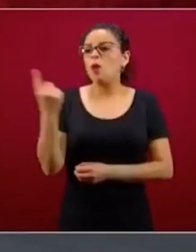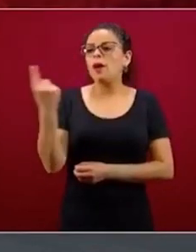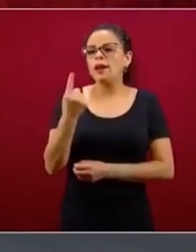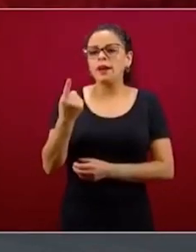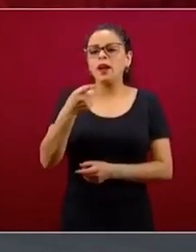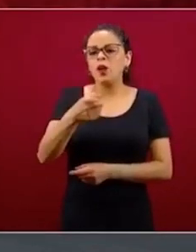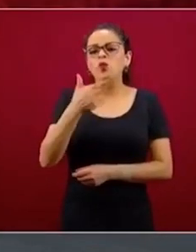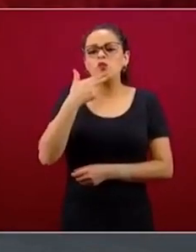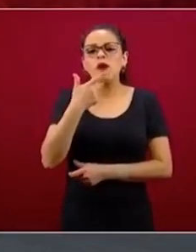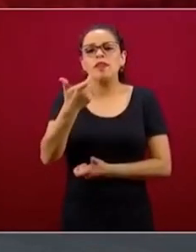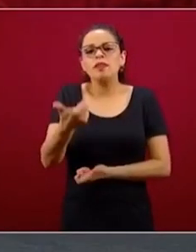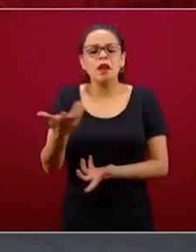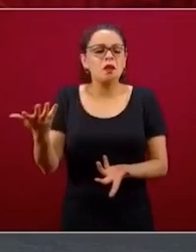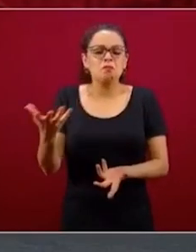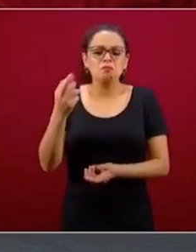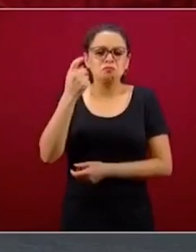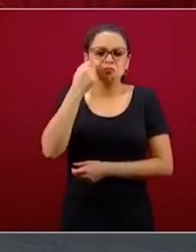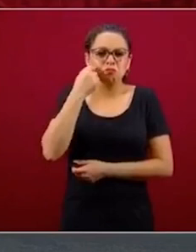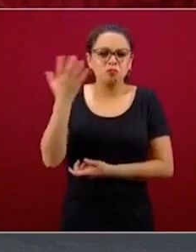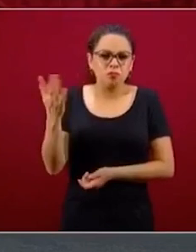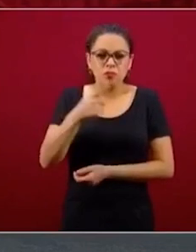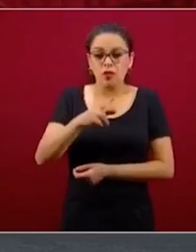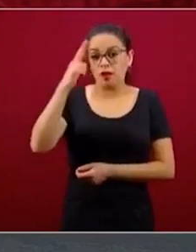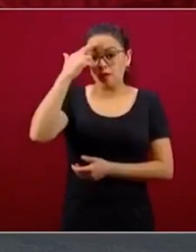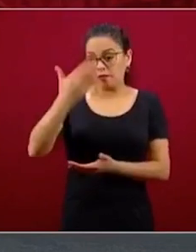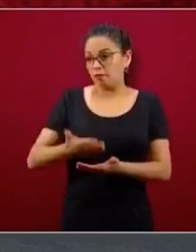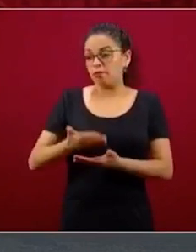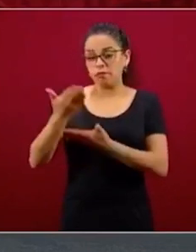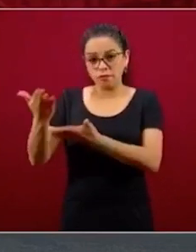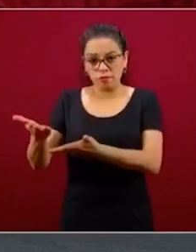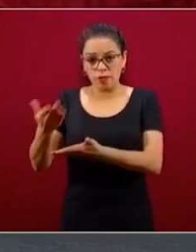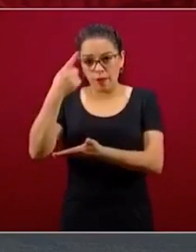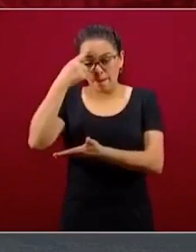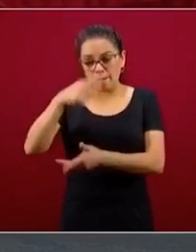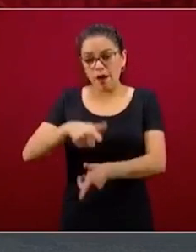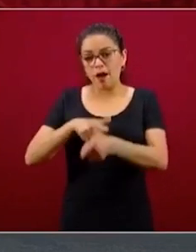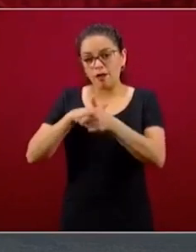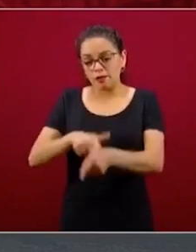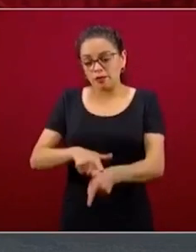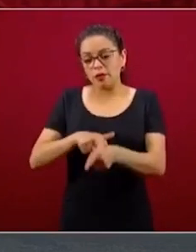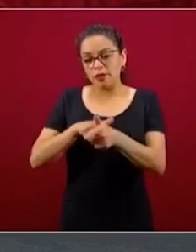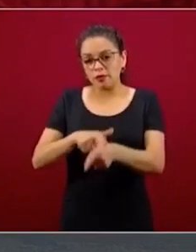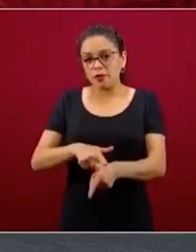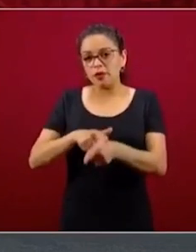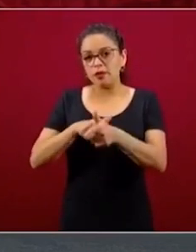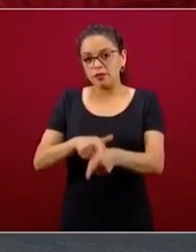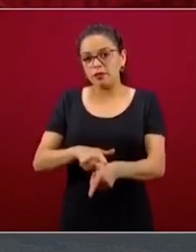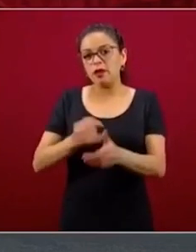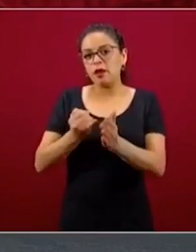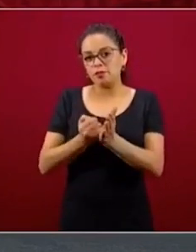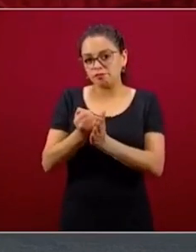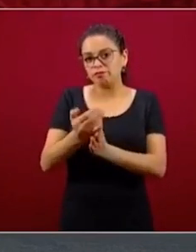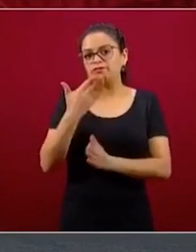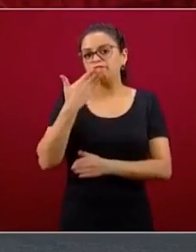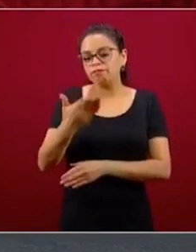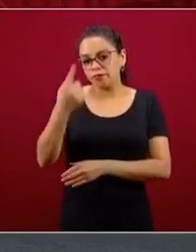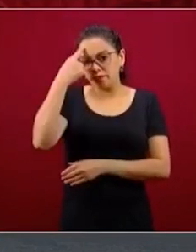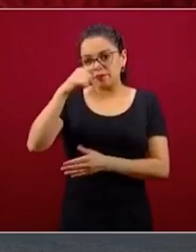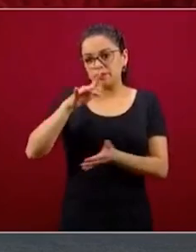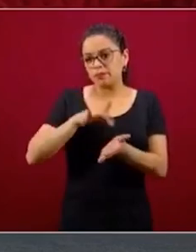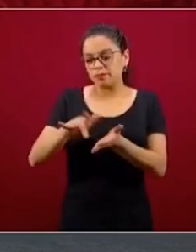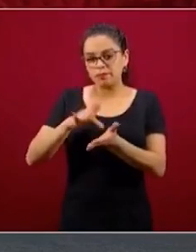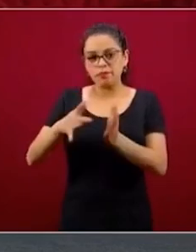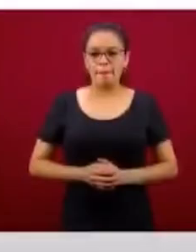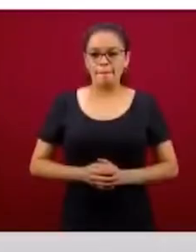simplemente es un reconocimiento para que ellos puedan hacer y seguir haciendo las decisiones que han tomado, que siempre han sido solidarias, fraternas